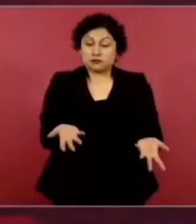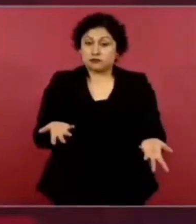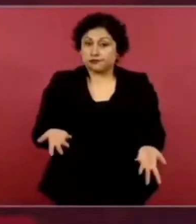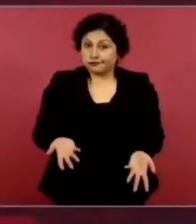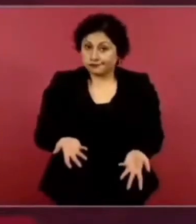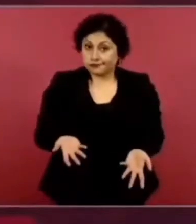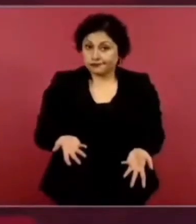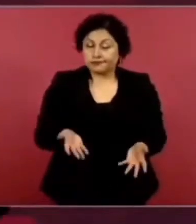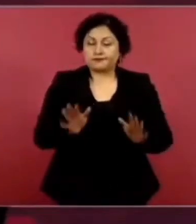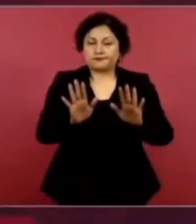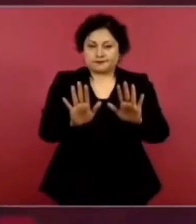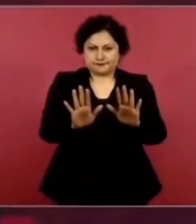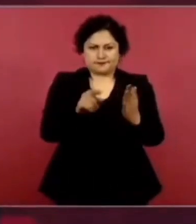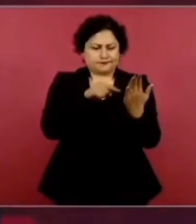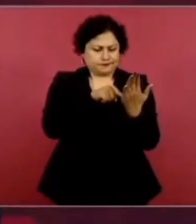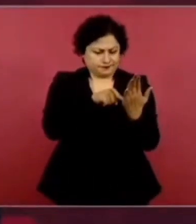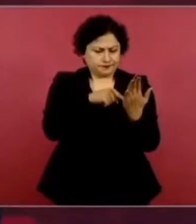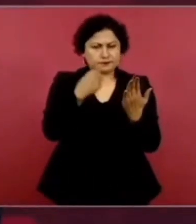procurador, por ejemplo,